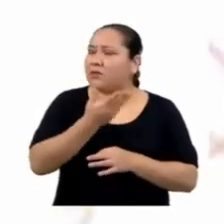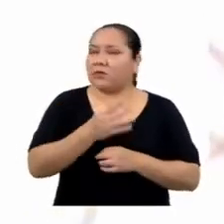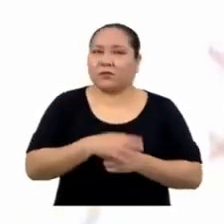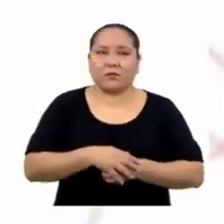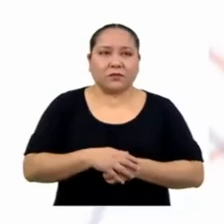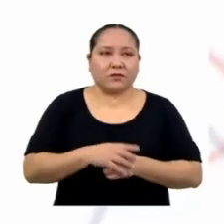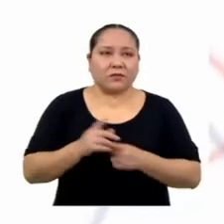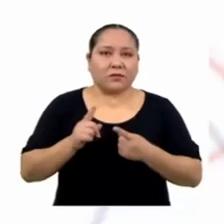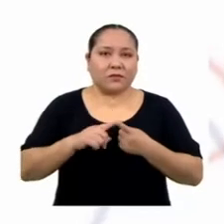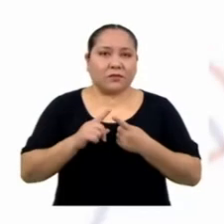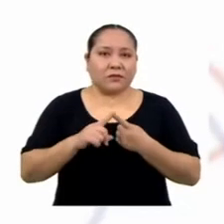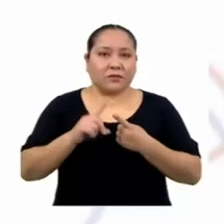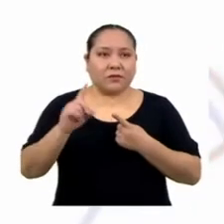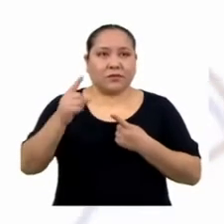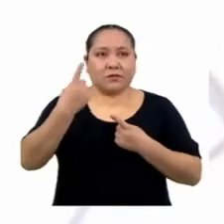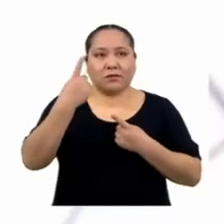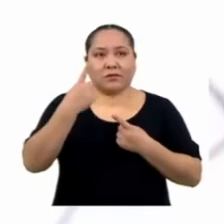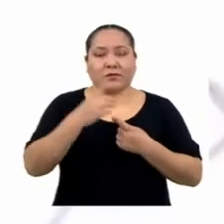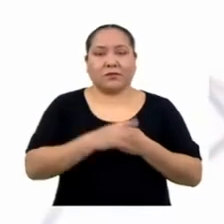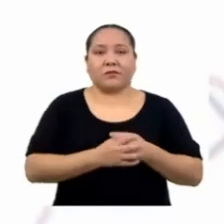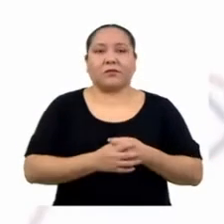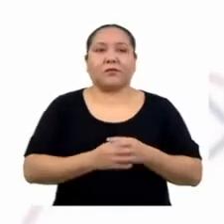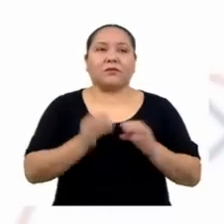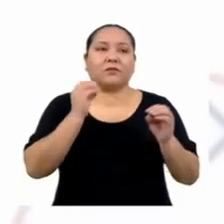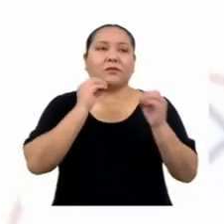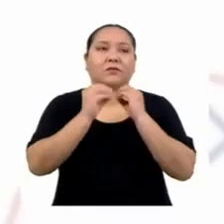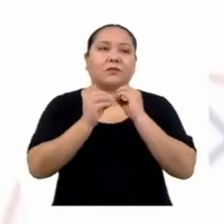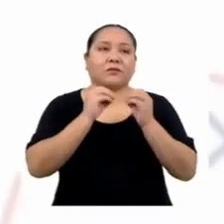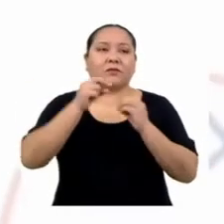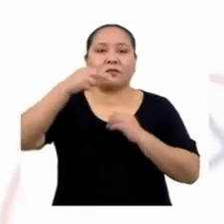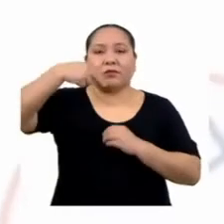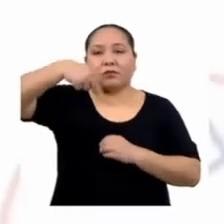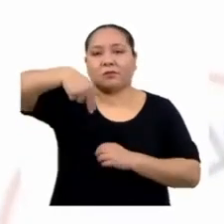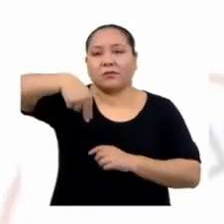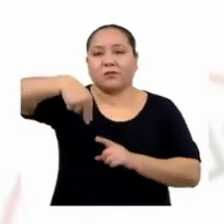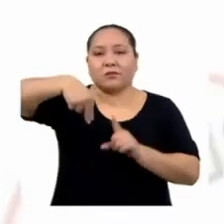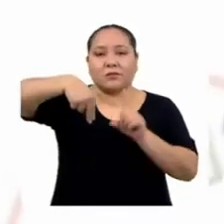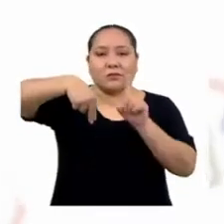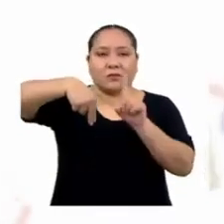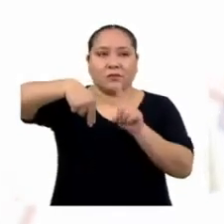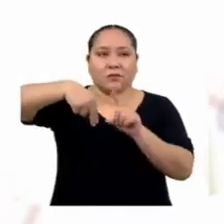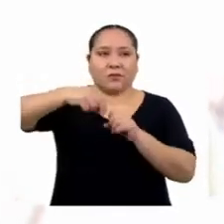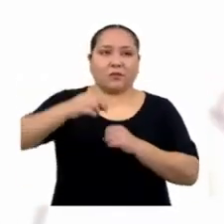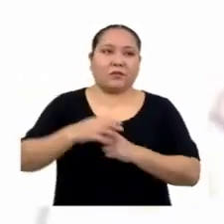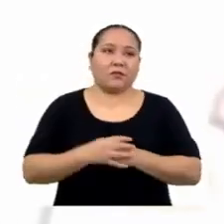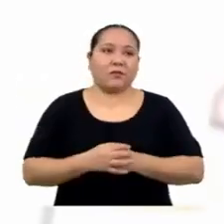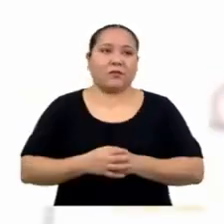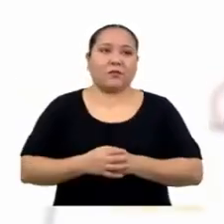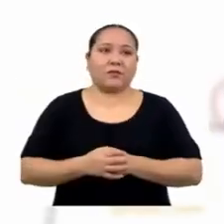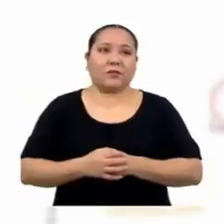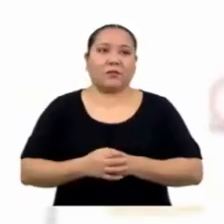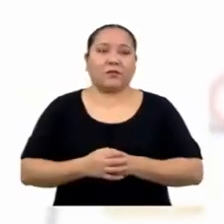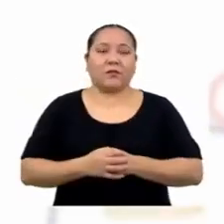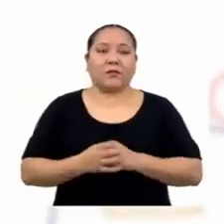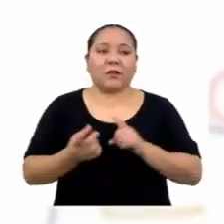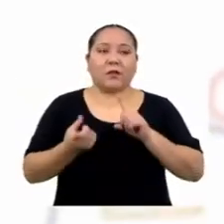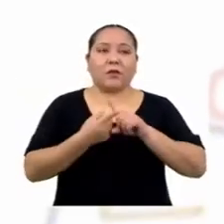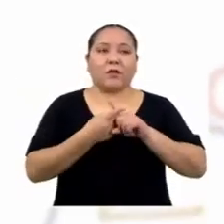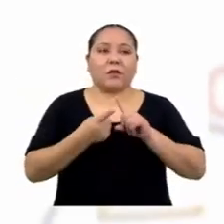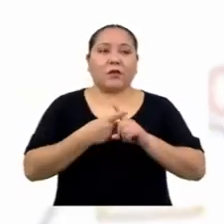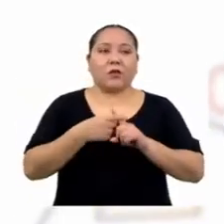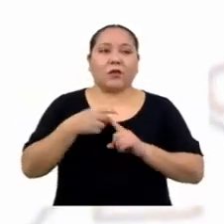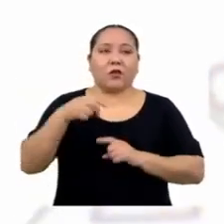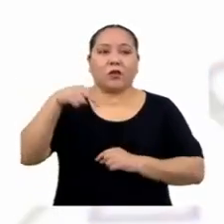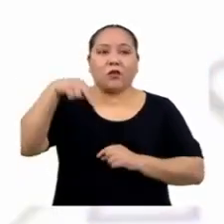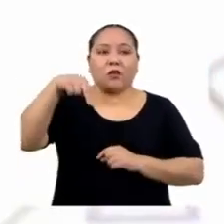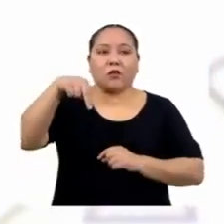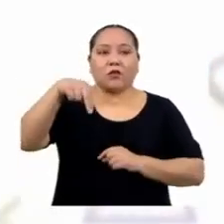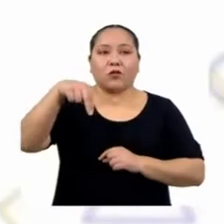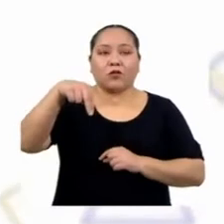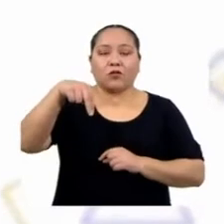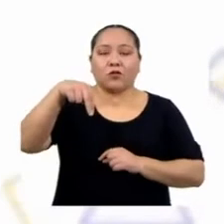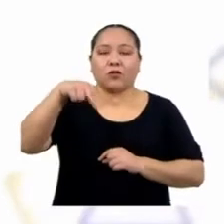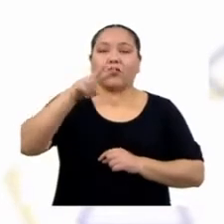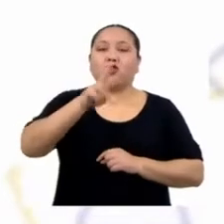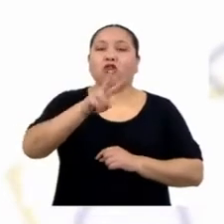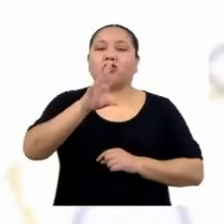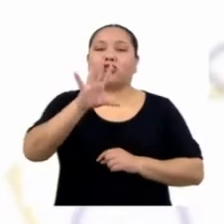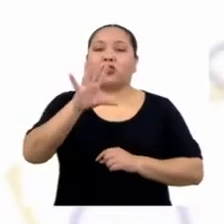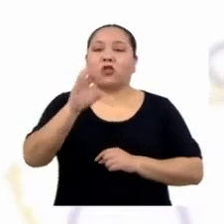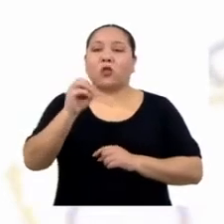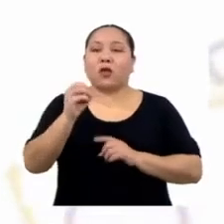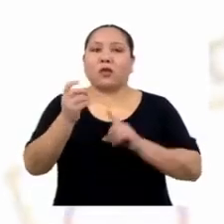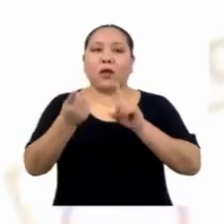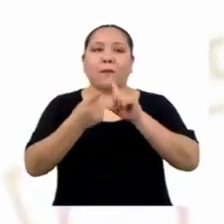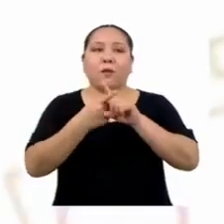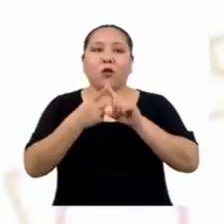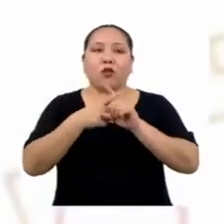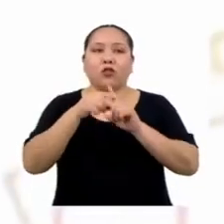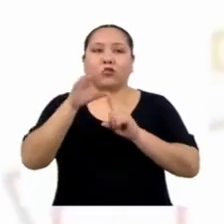Primero debemos despejar N1. Y eso se logrará si multiplicamos 250 del denominador con el 50 de la muestra.